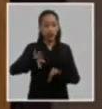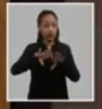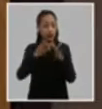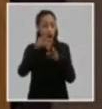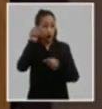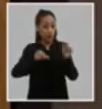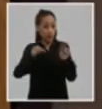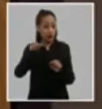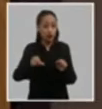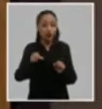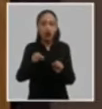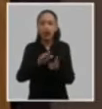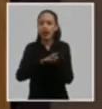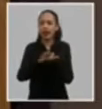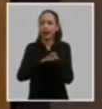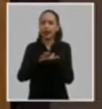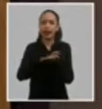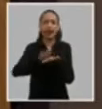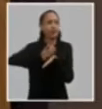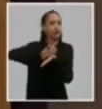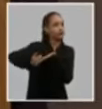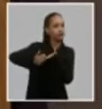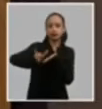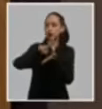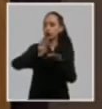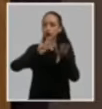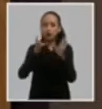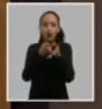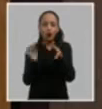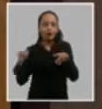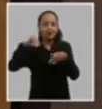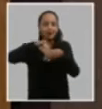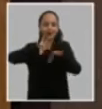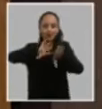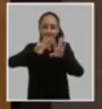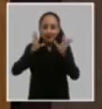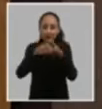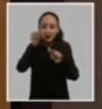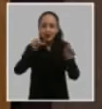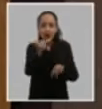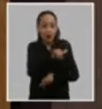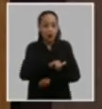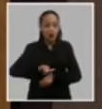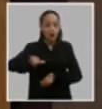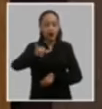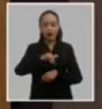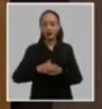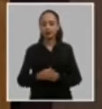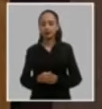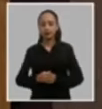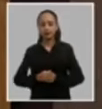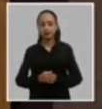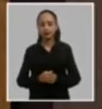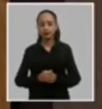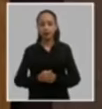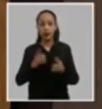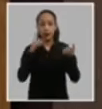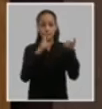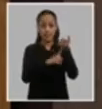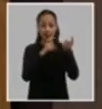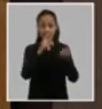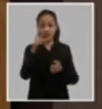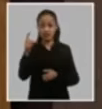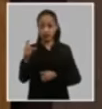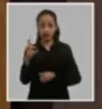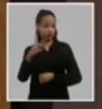asegura que ninguna persona quede desamparada se reafirma el papel dirigente del partido comunista de